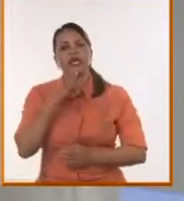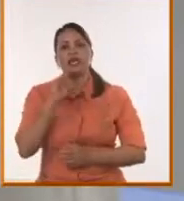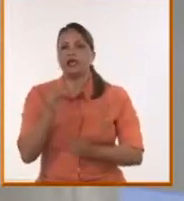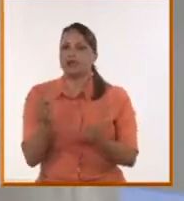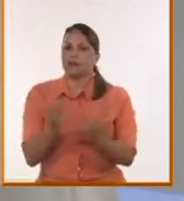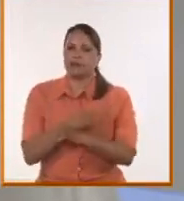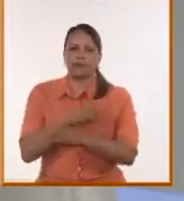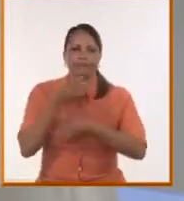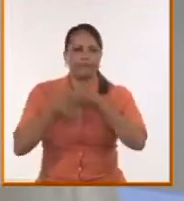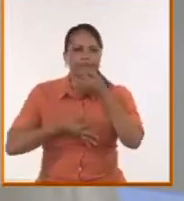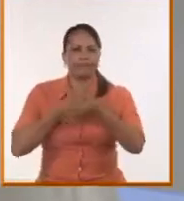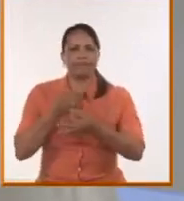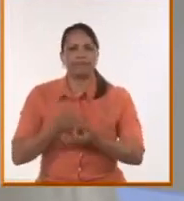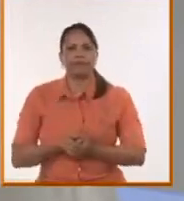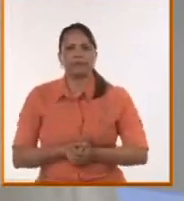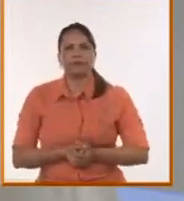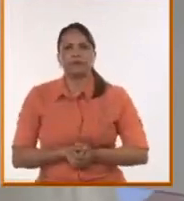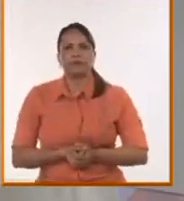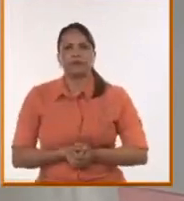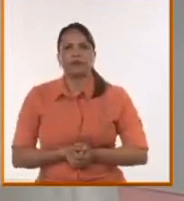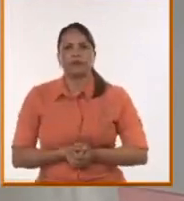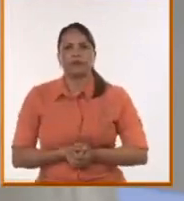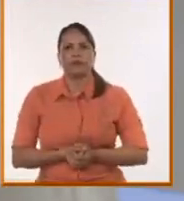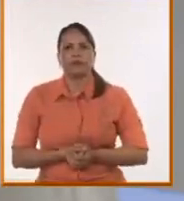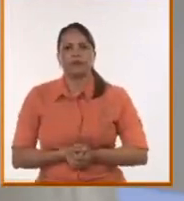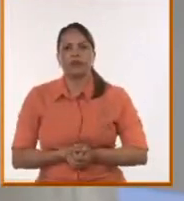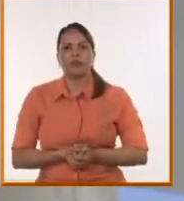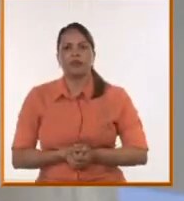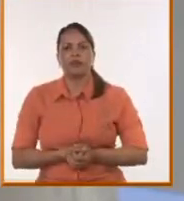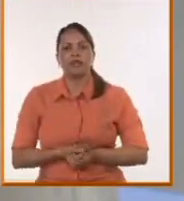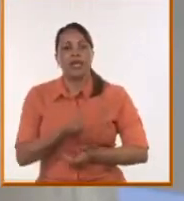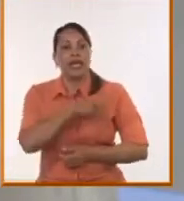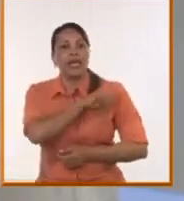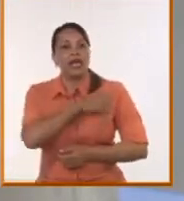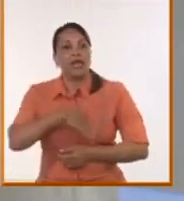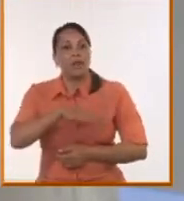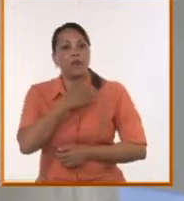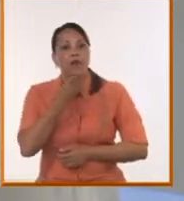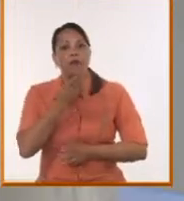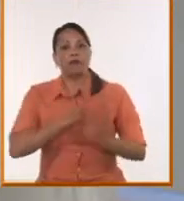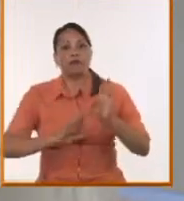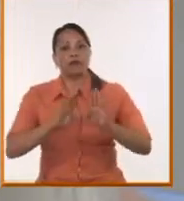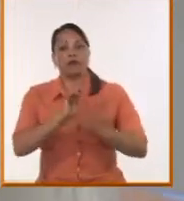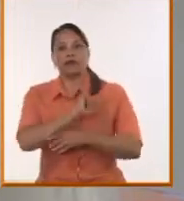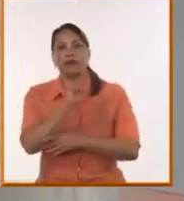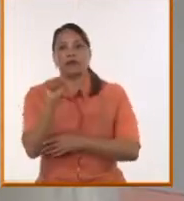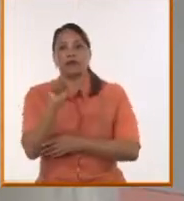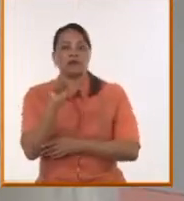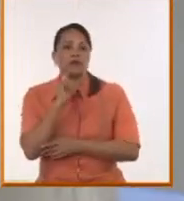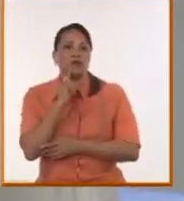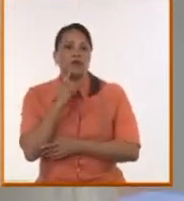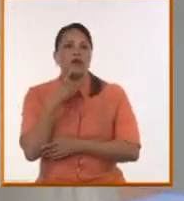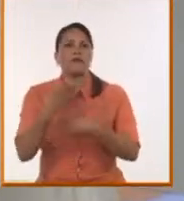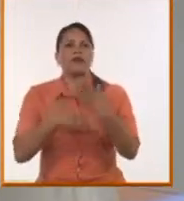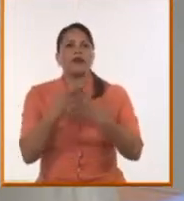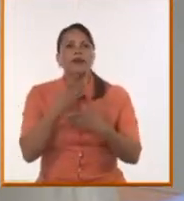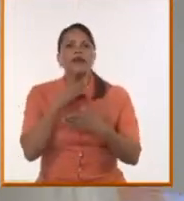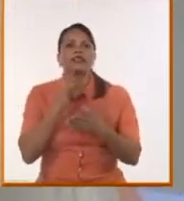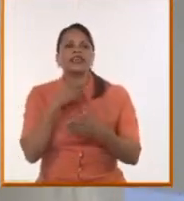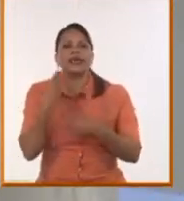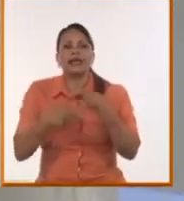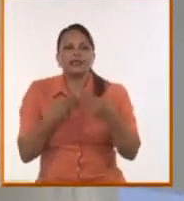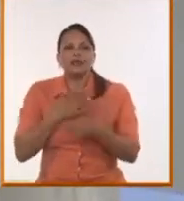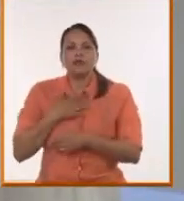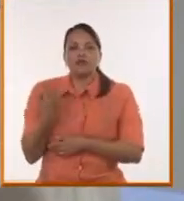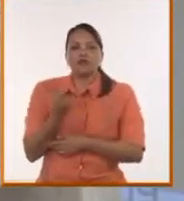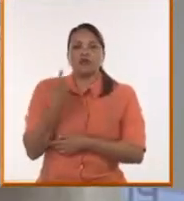claridad. El pueblo no se está derechizando. El asunto es que qué estamos haciendo nosotros para volver a conectar con las necesidades reales de un pueblo